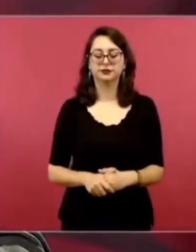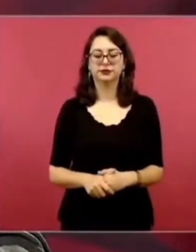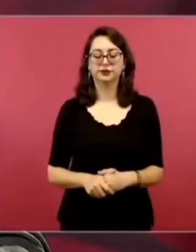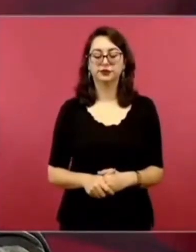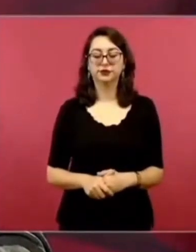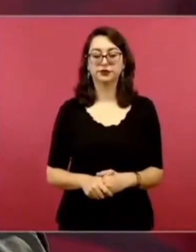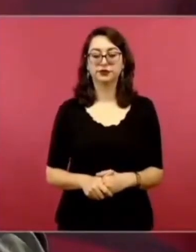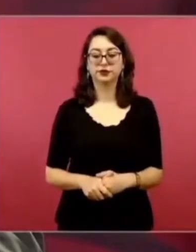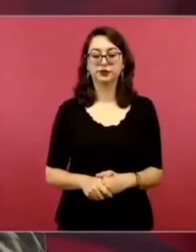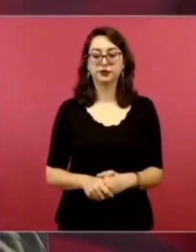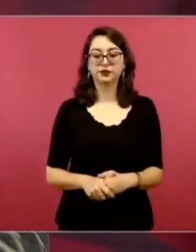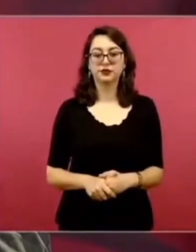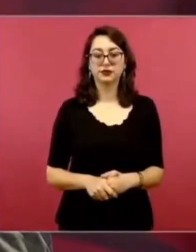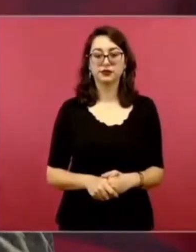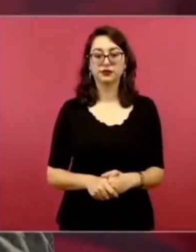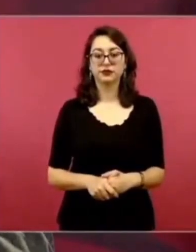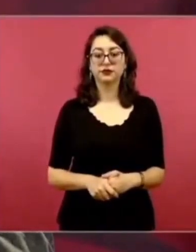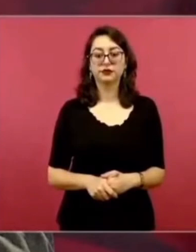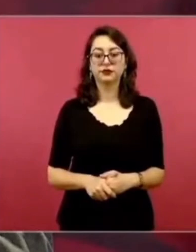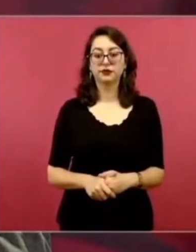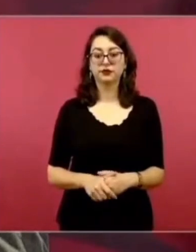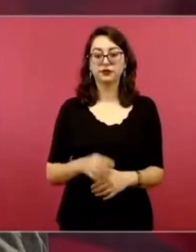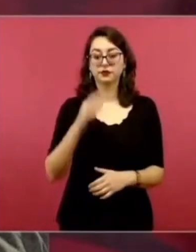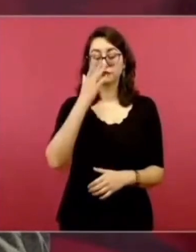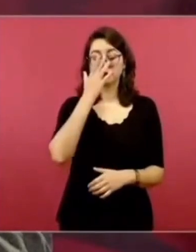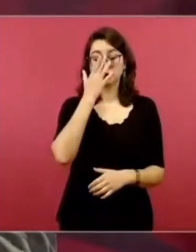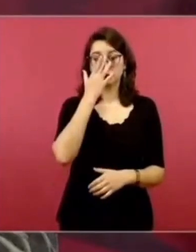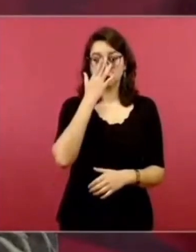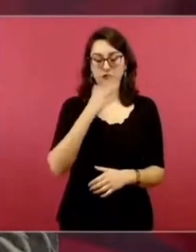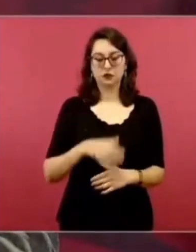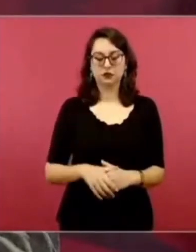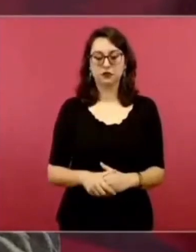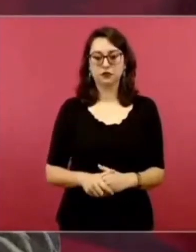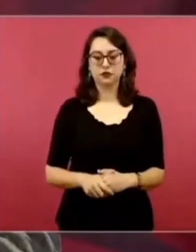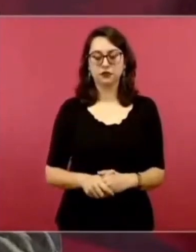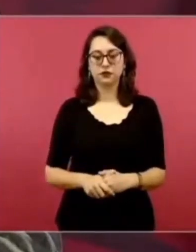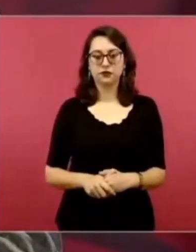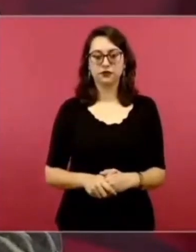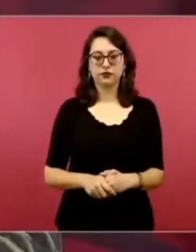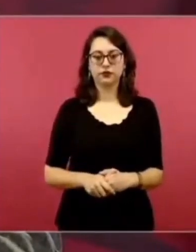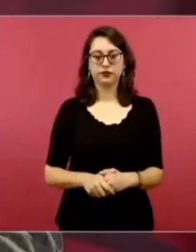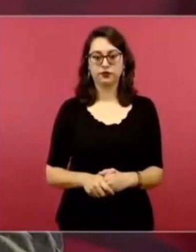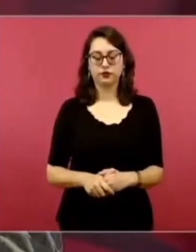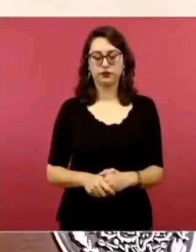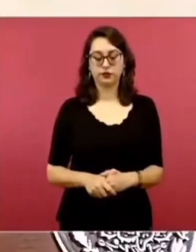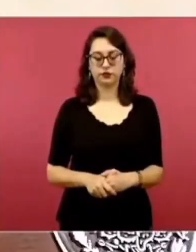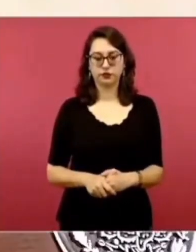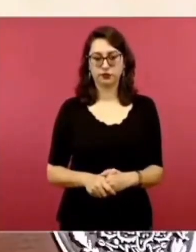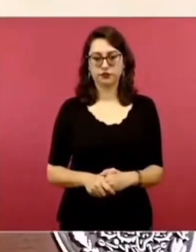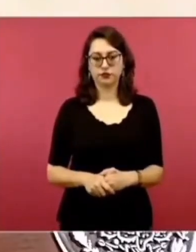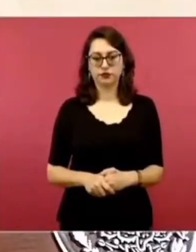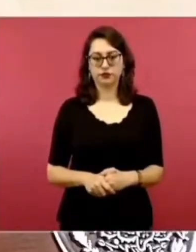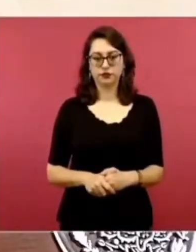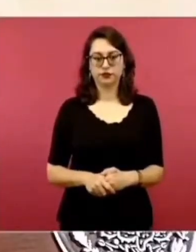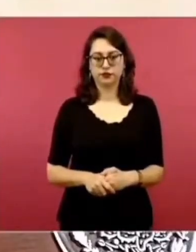y esto tiene que ver con los potentados,